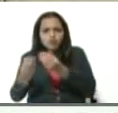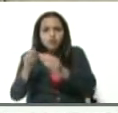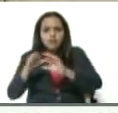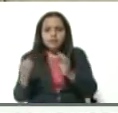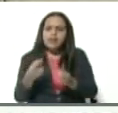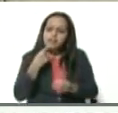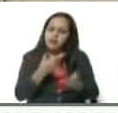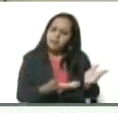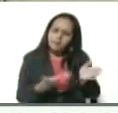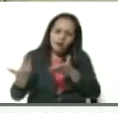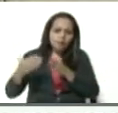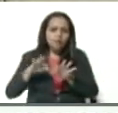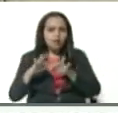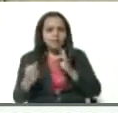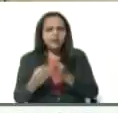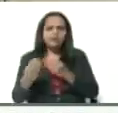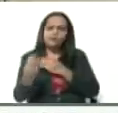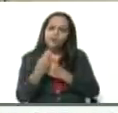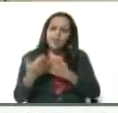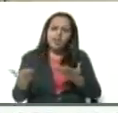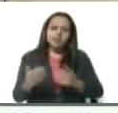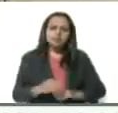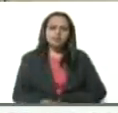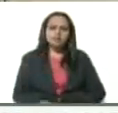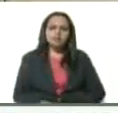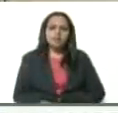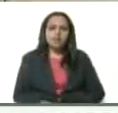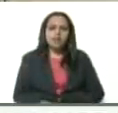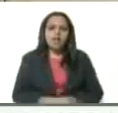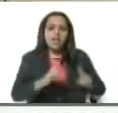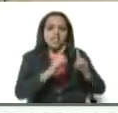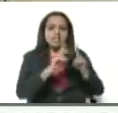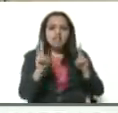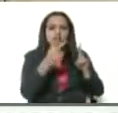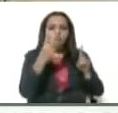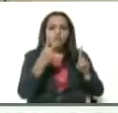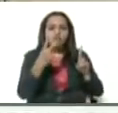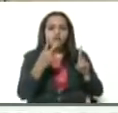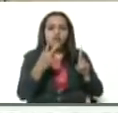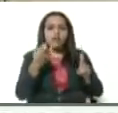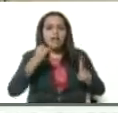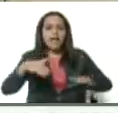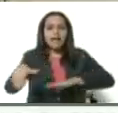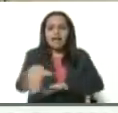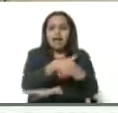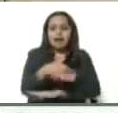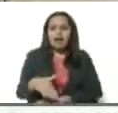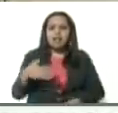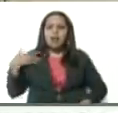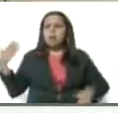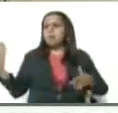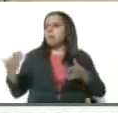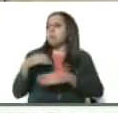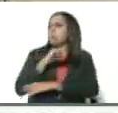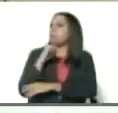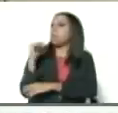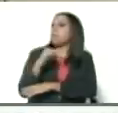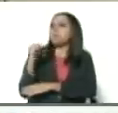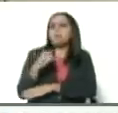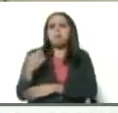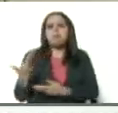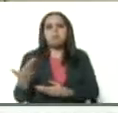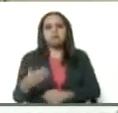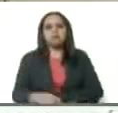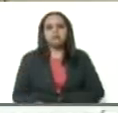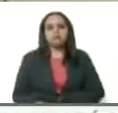diga, vamos, familia, vamos a cuidarnos. el segundo irresponsable es el que está por la calle viva, la pepa. Aquí está la respuesta. ¿Por